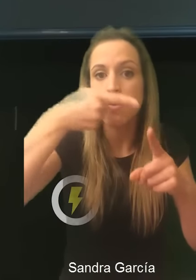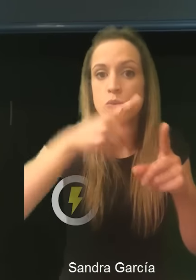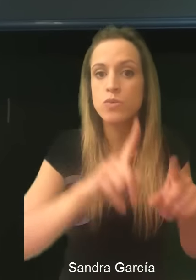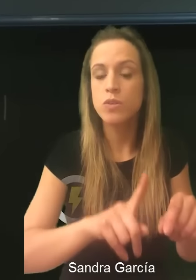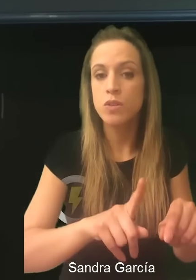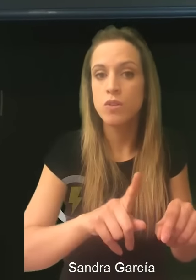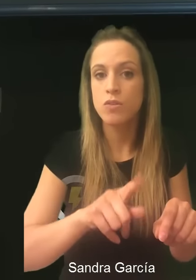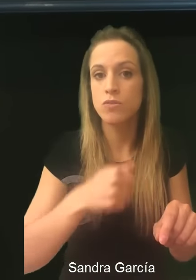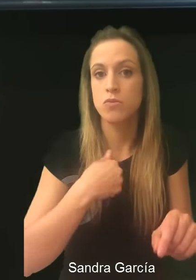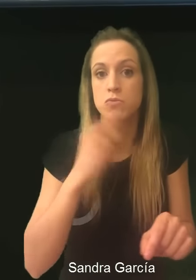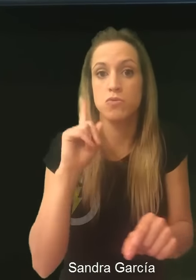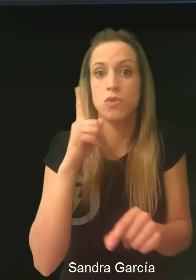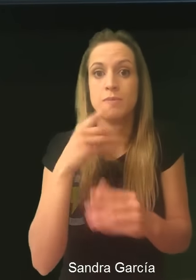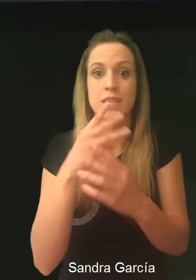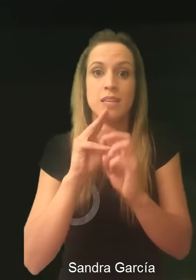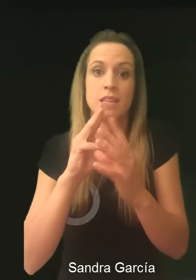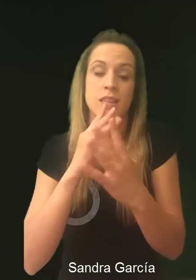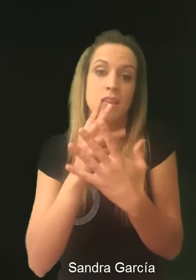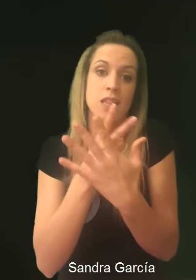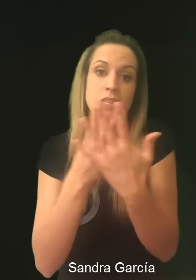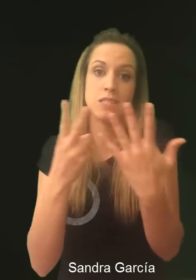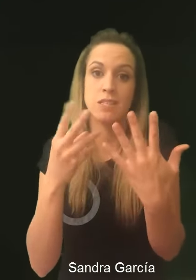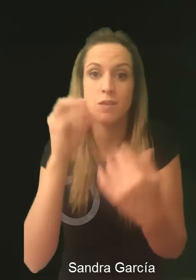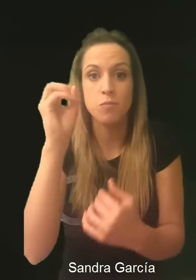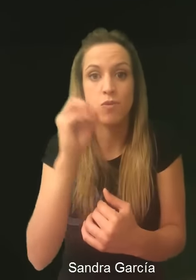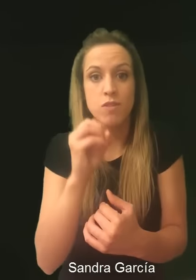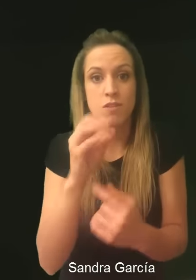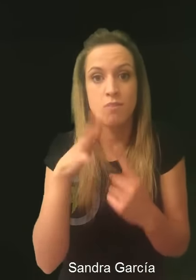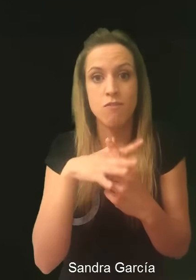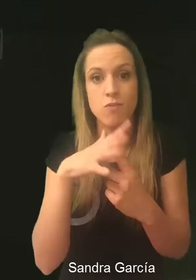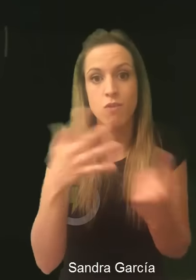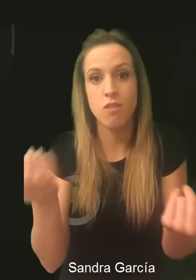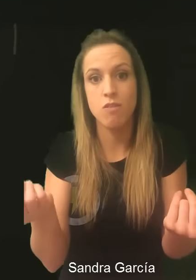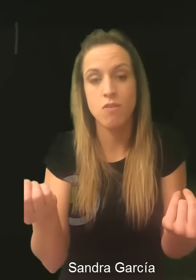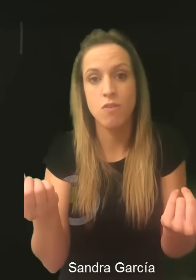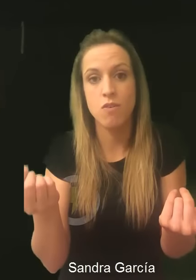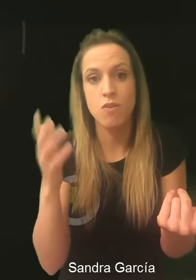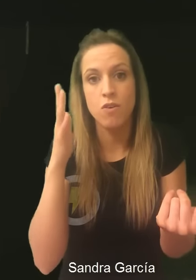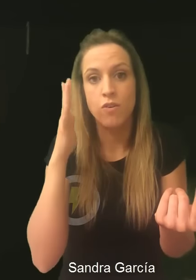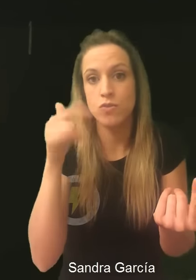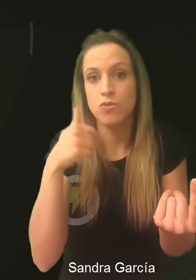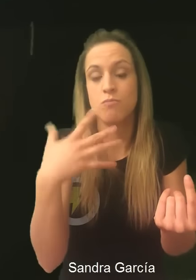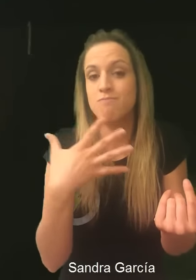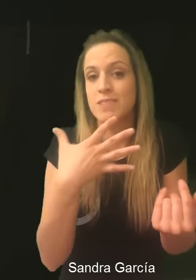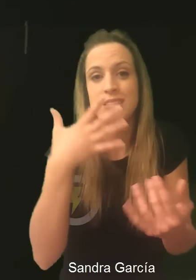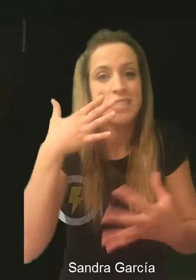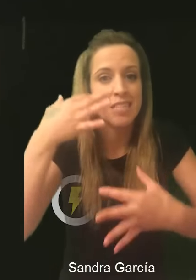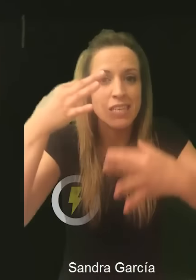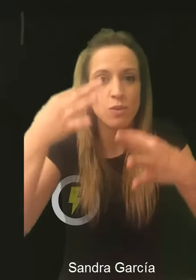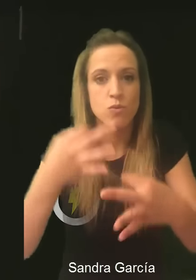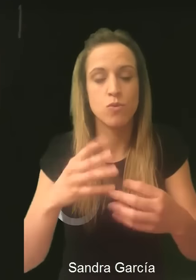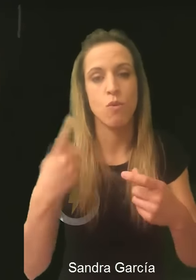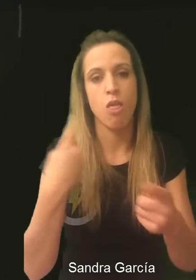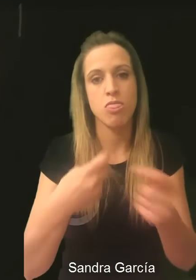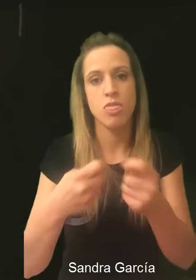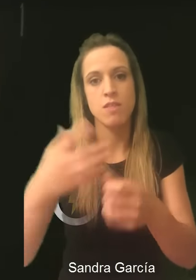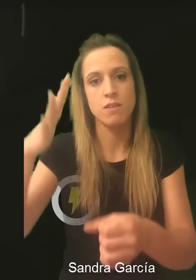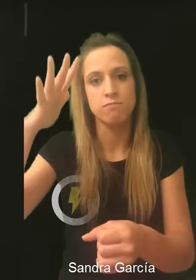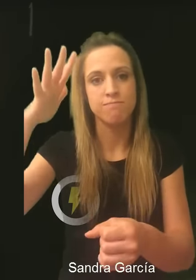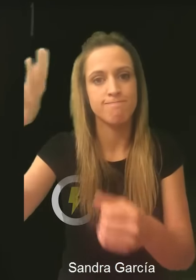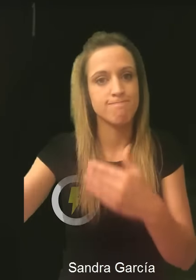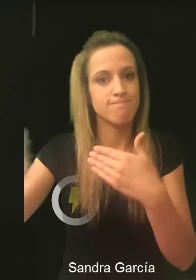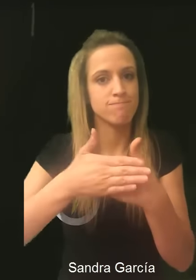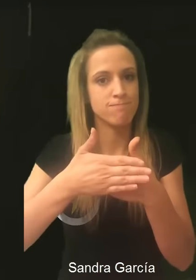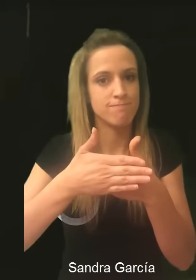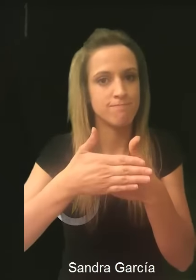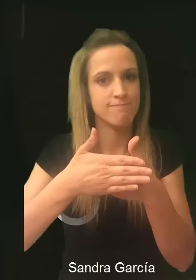probablemente tendría que haber chapado Homo Electra. ¿Os dais cuenta la diferenciación de lo que es un negocio 2.0